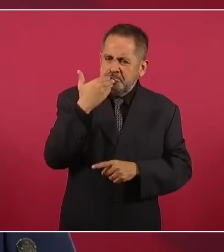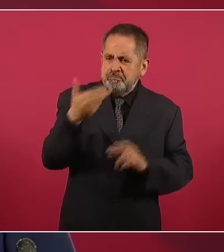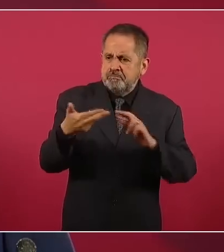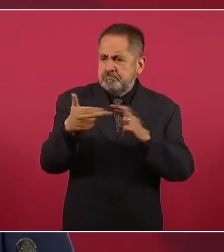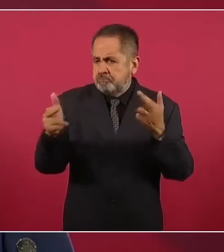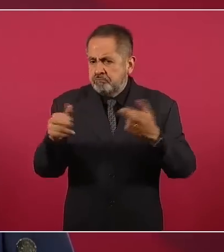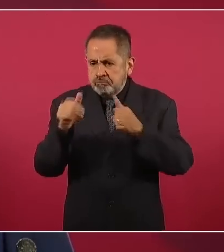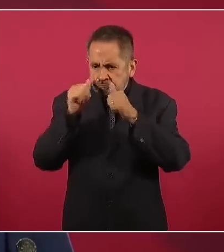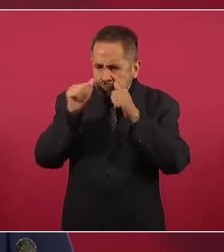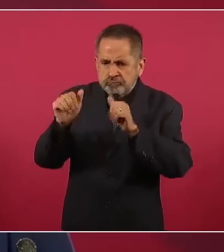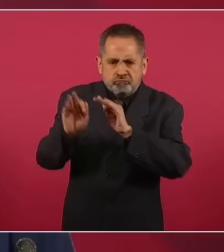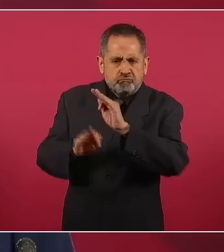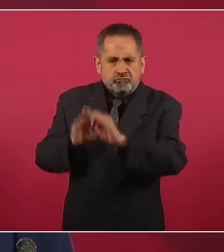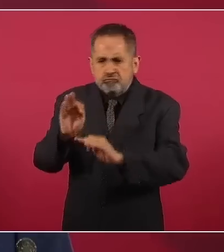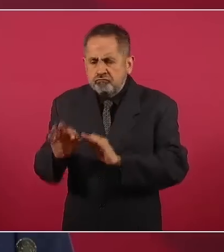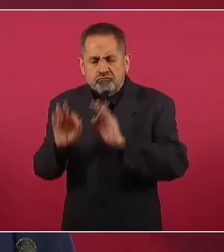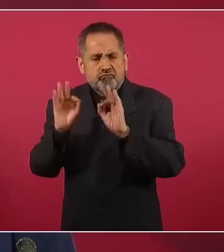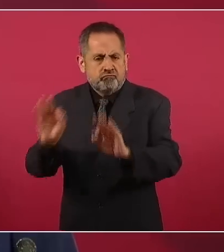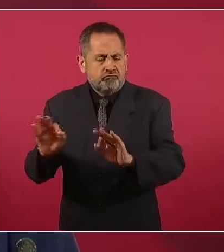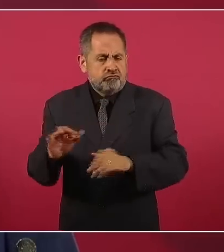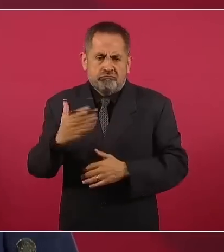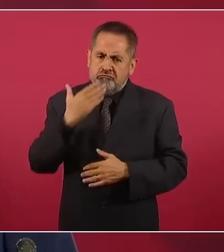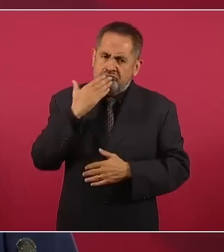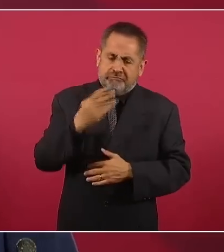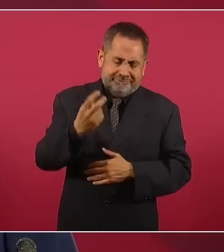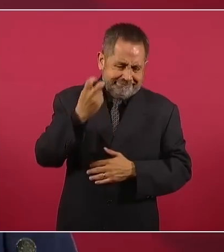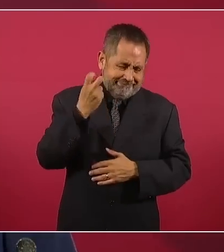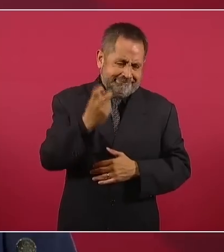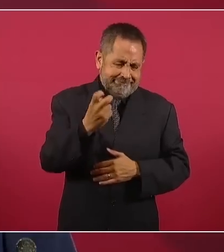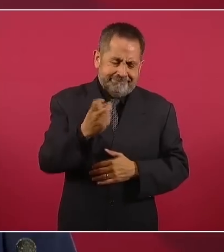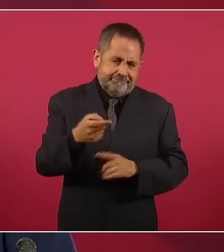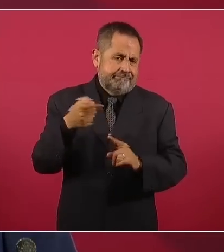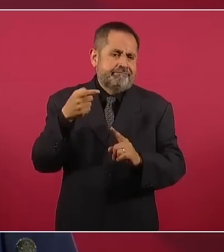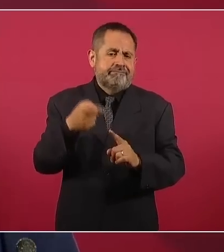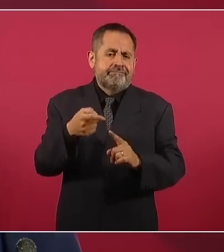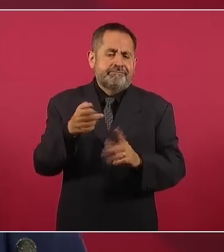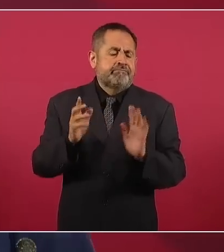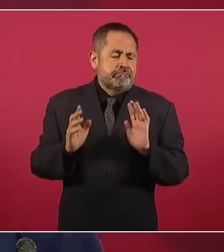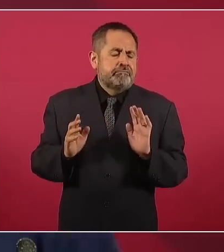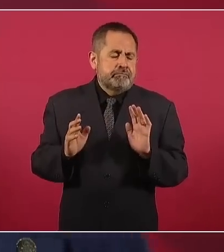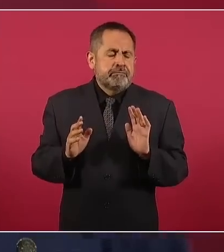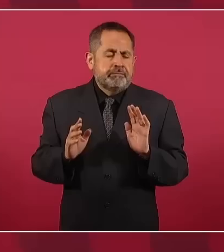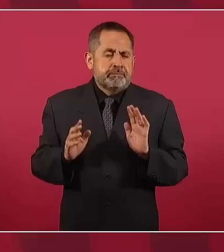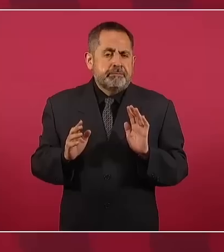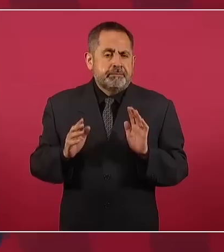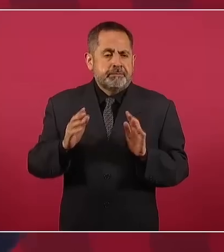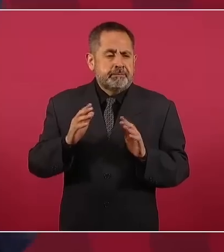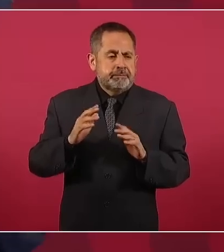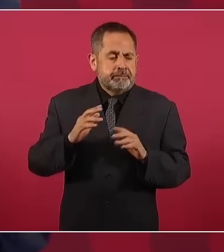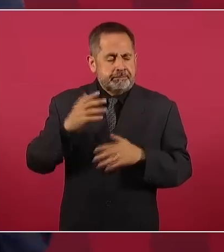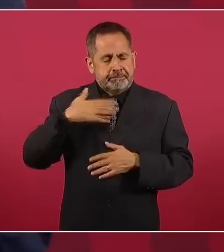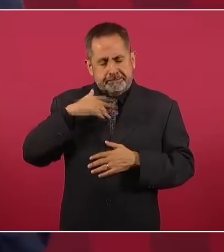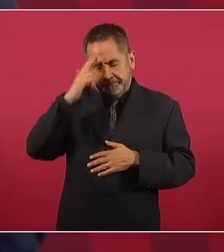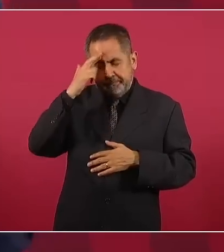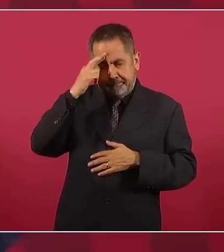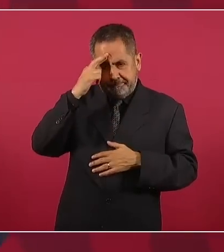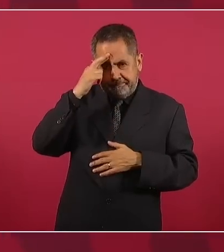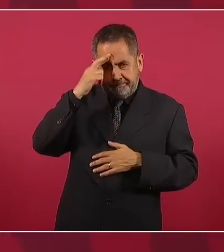porque eso es parte de nuestra política